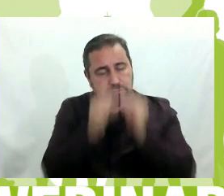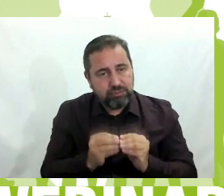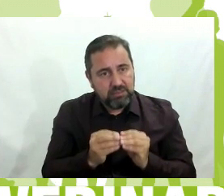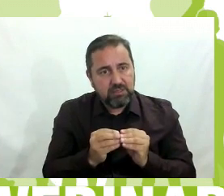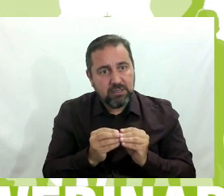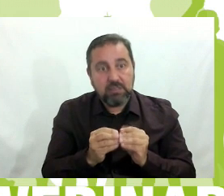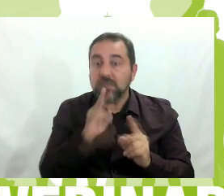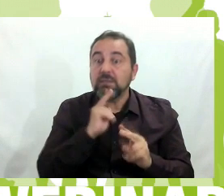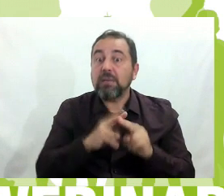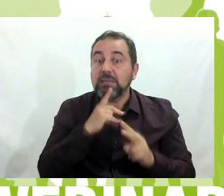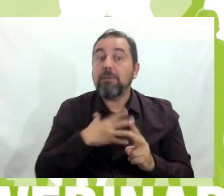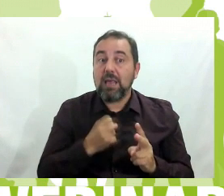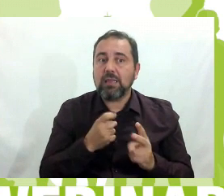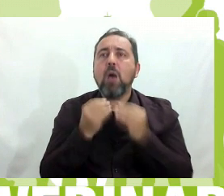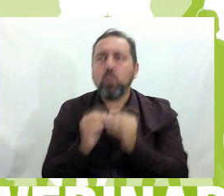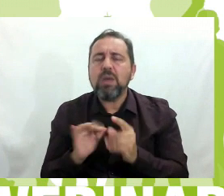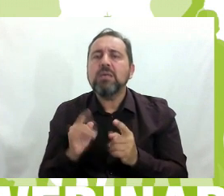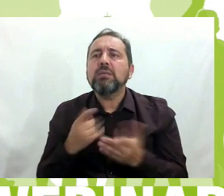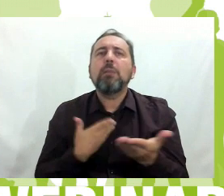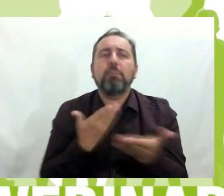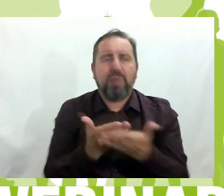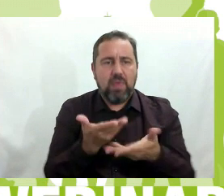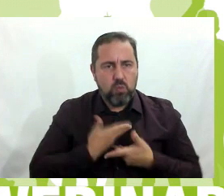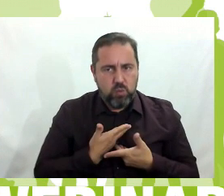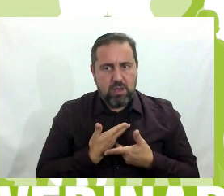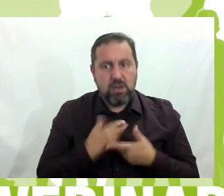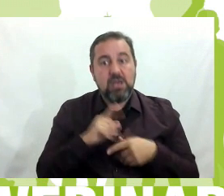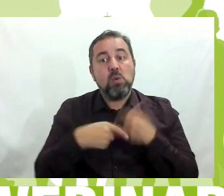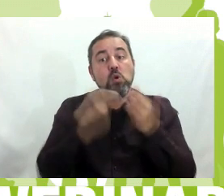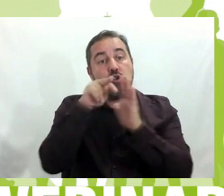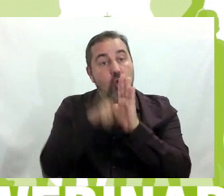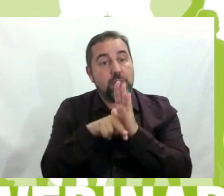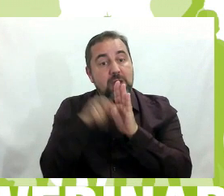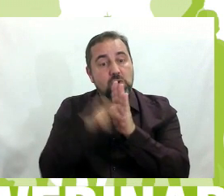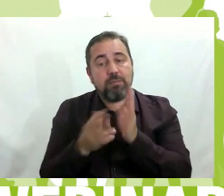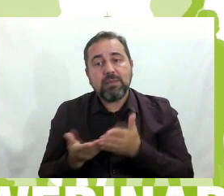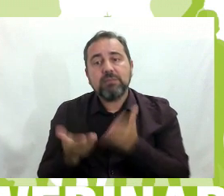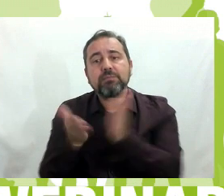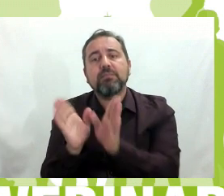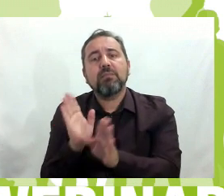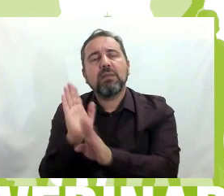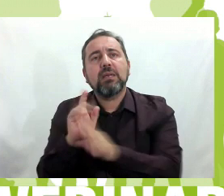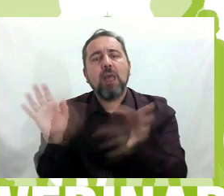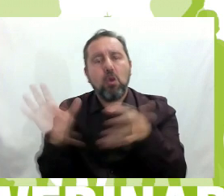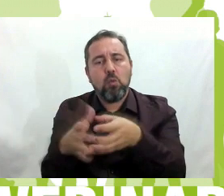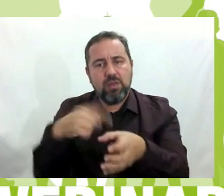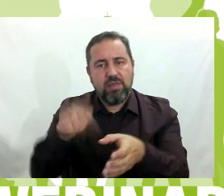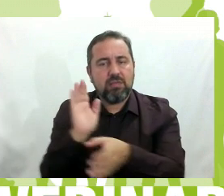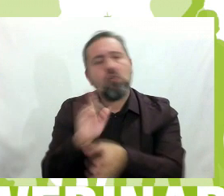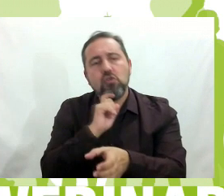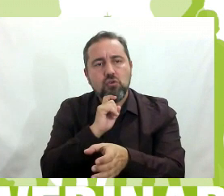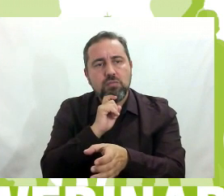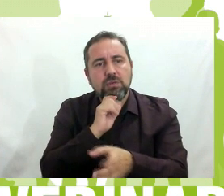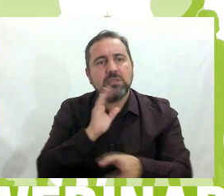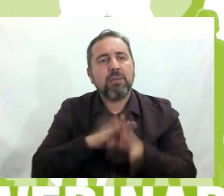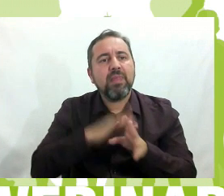que era, sea valiente, actúa y pide ayuda. Y luego la norma se presentó a la comunidad. ¿Cómo se hizo? Se hizo celebrando un té de